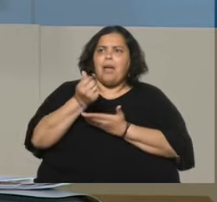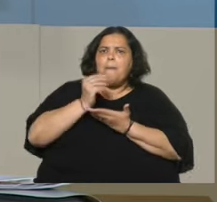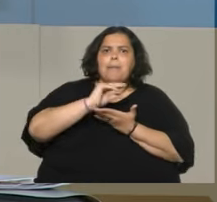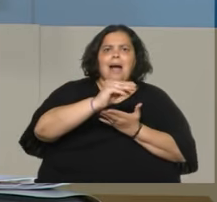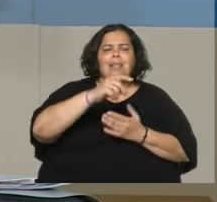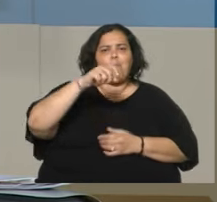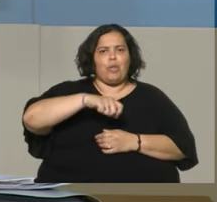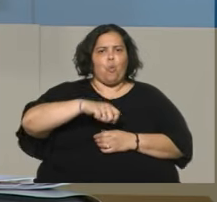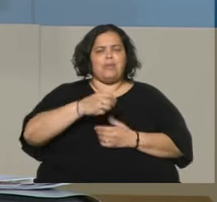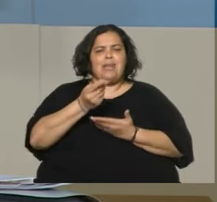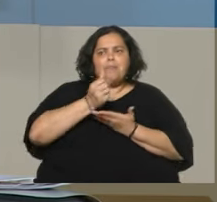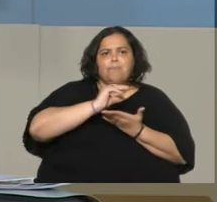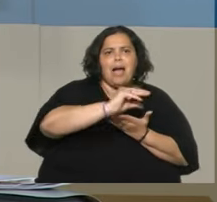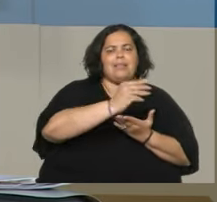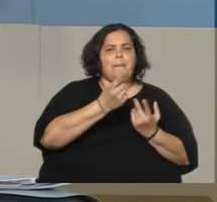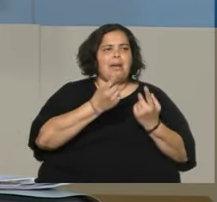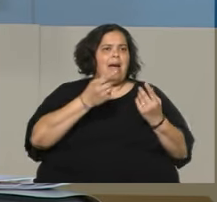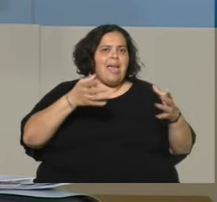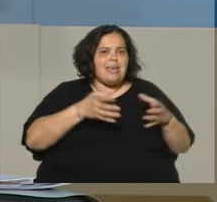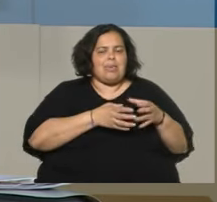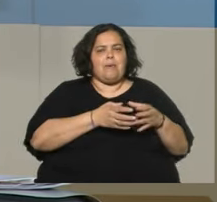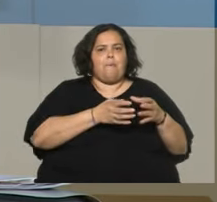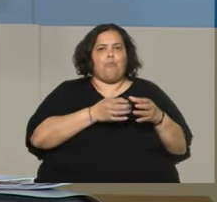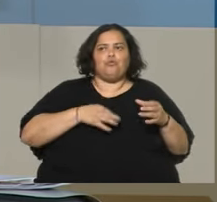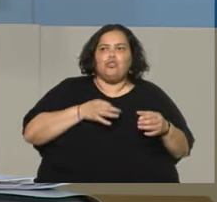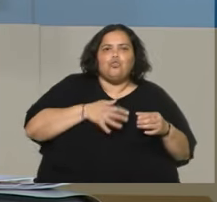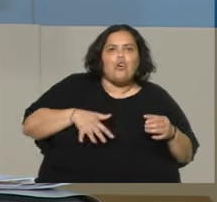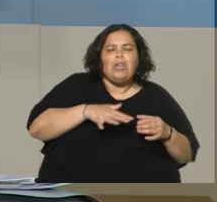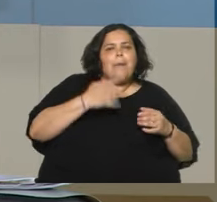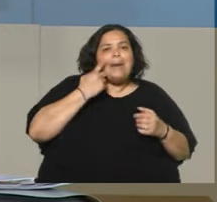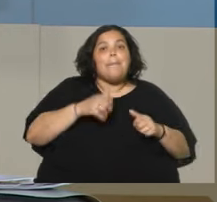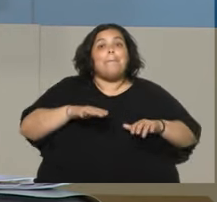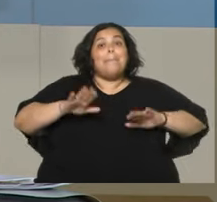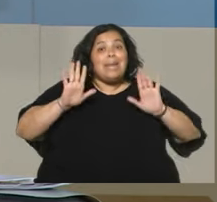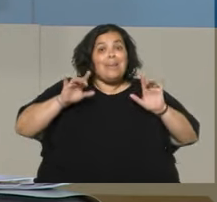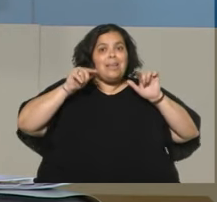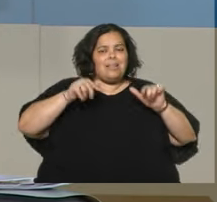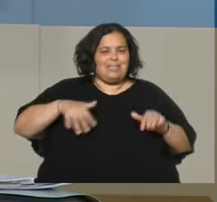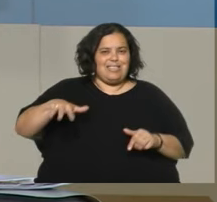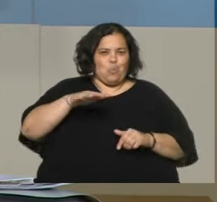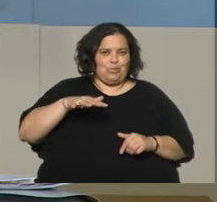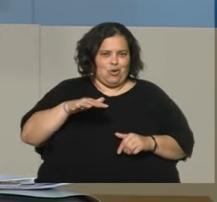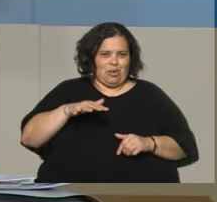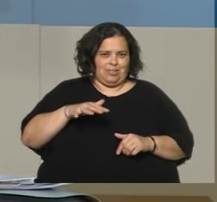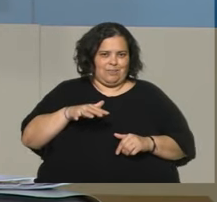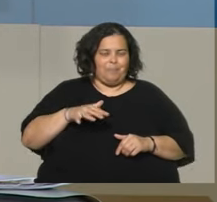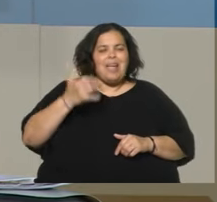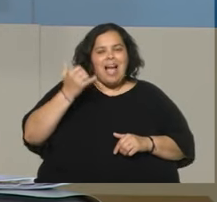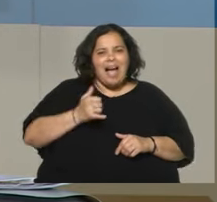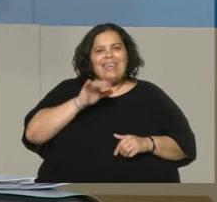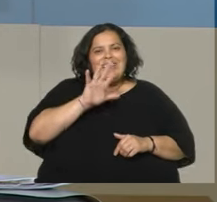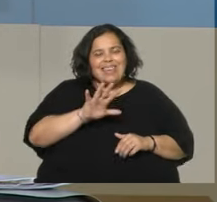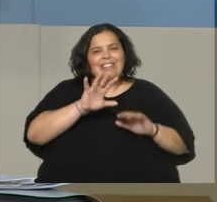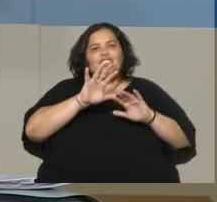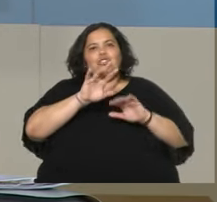herramientas de equipos del área social para prevenir estas situaciones. Y otra cosa, miren, hay 529